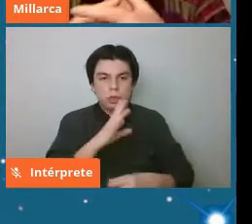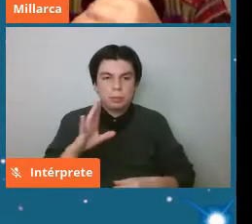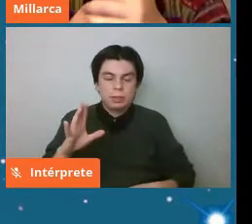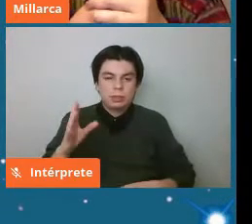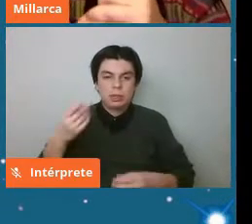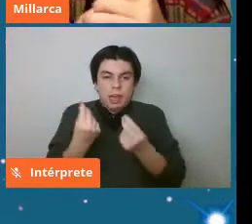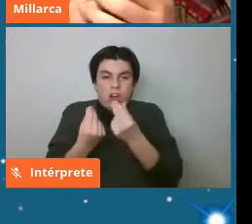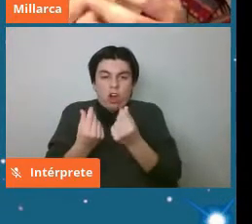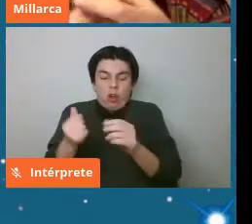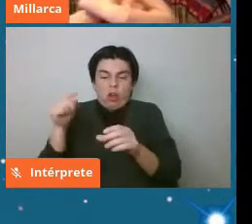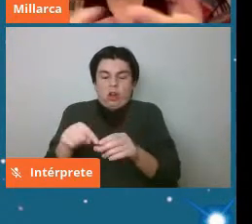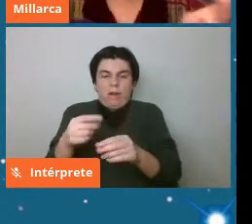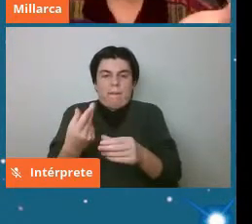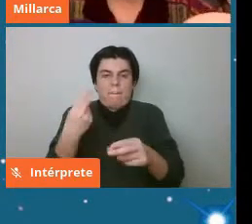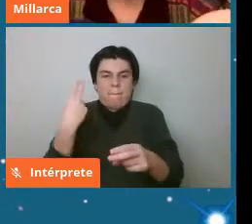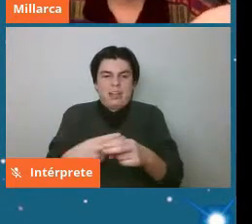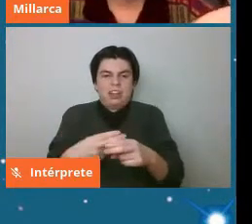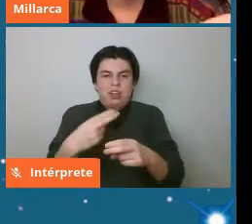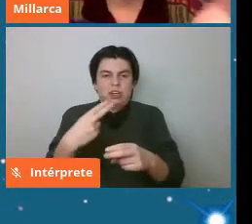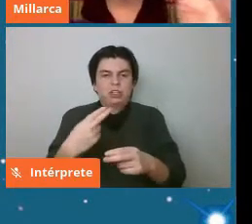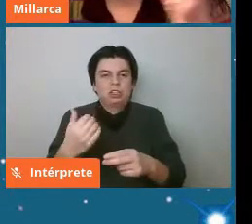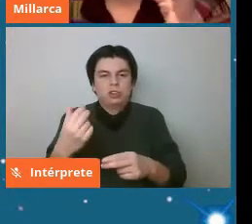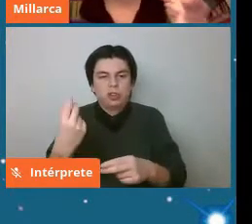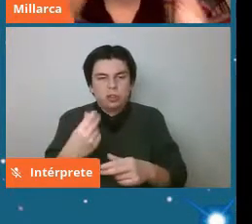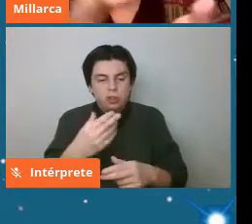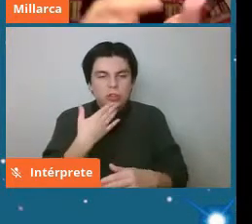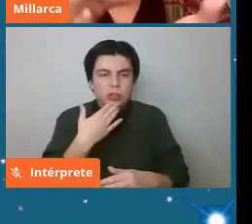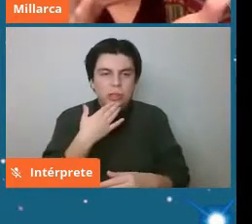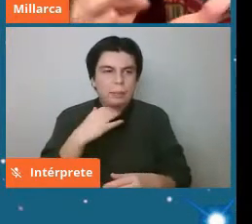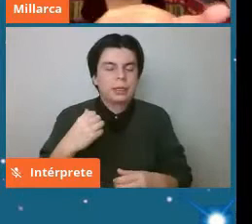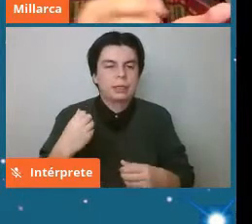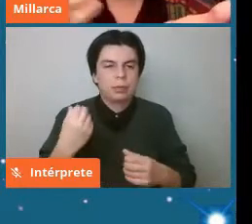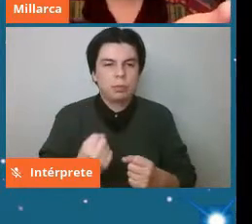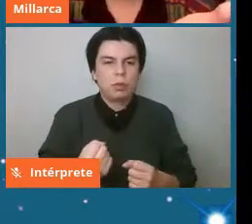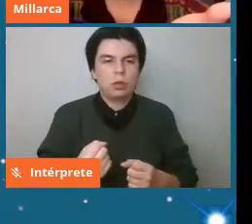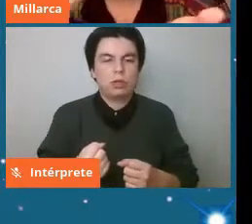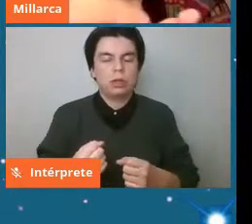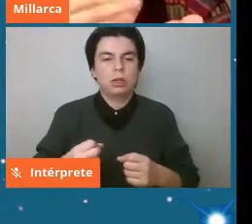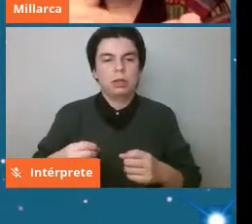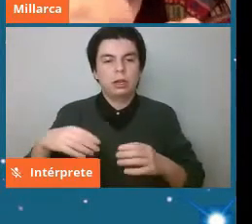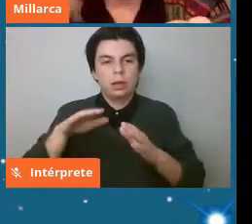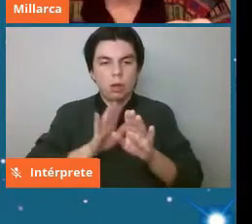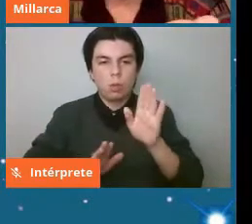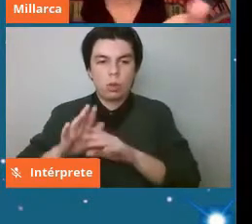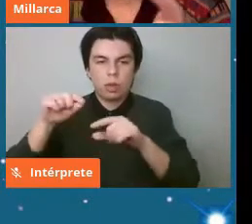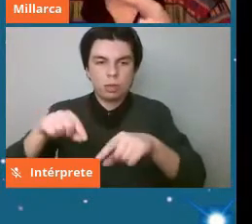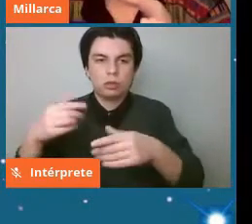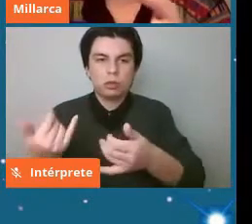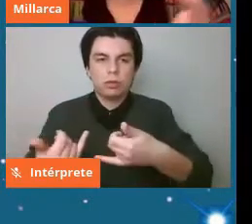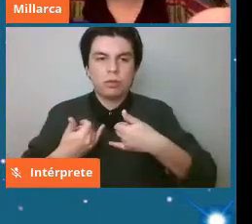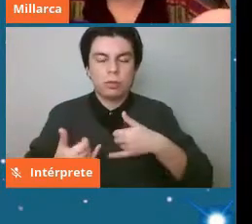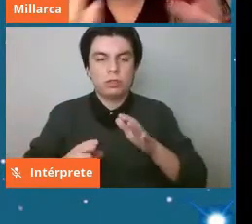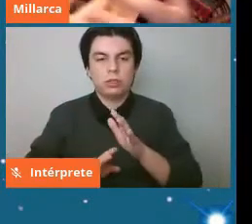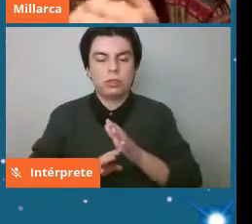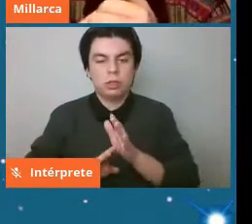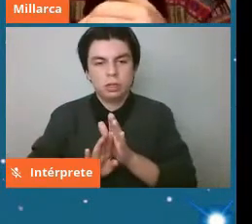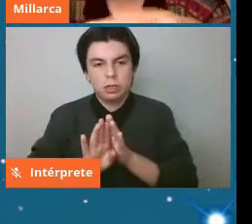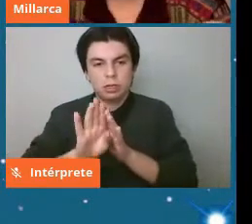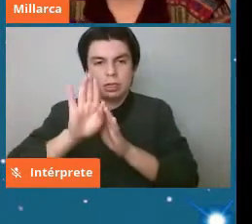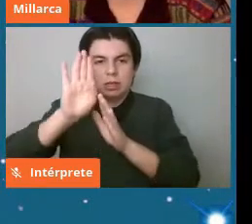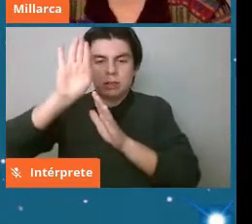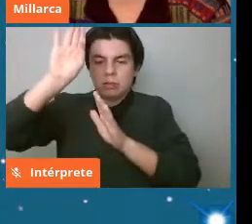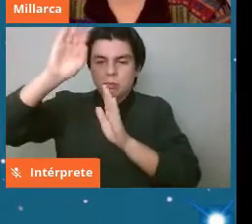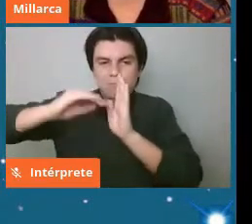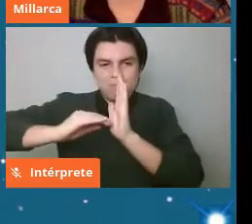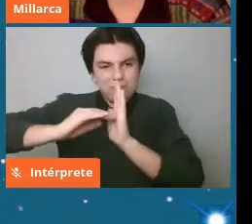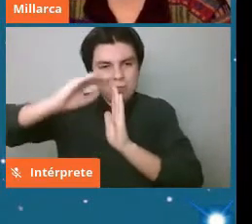el valor económico de un meteorito sino que también de preservar esta información y de hacer crecer la ciencia meteorítica en Chile que es